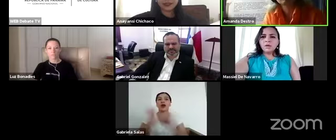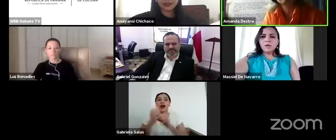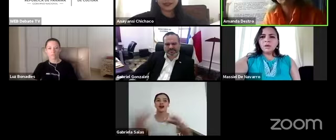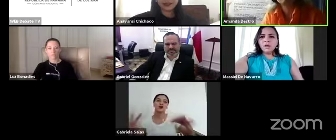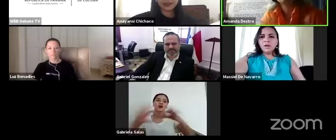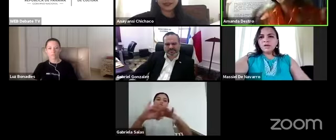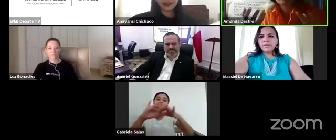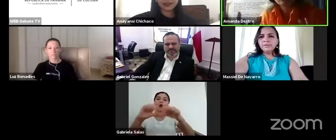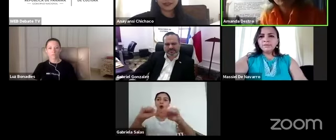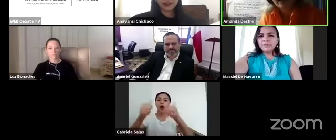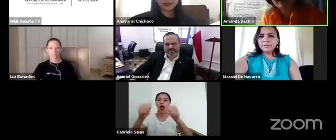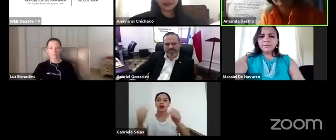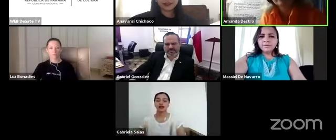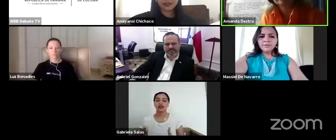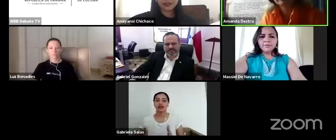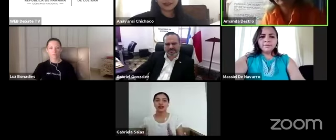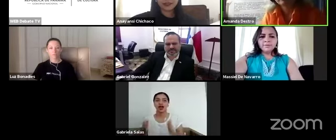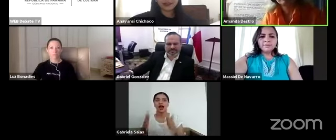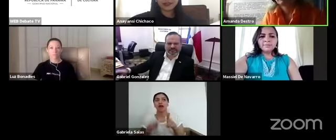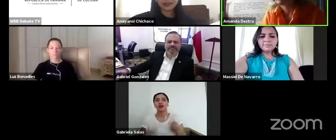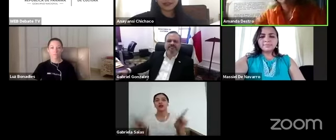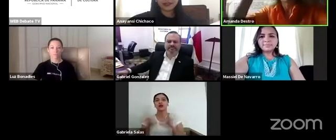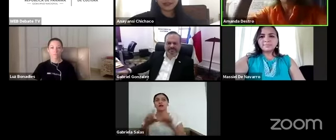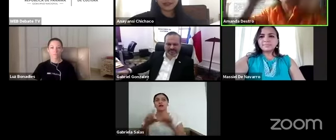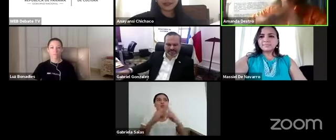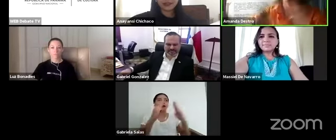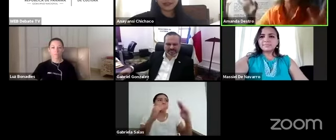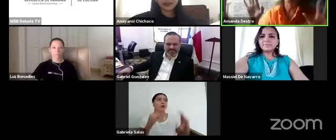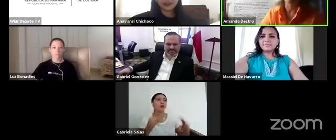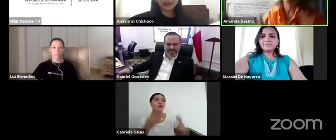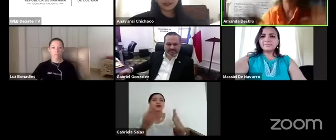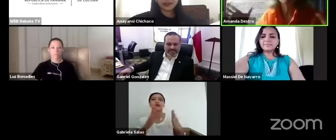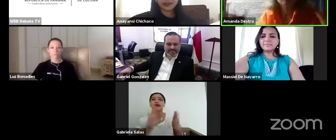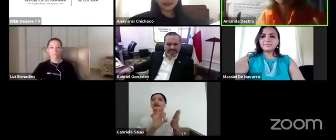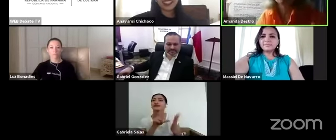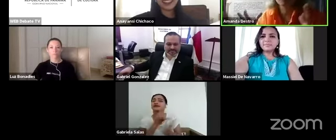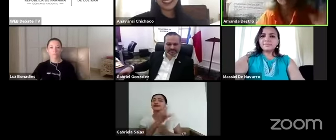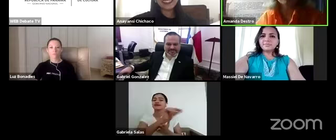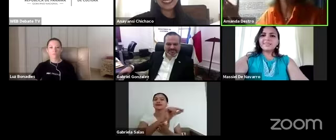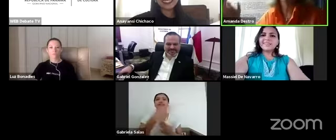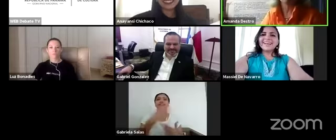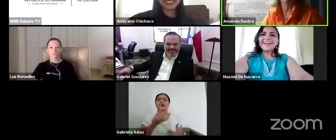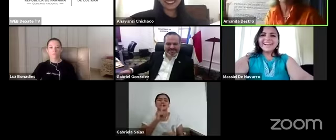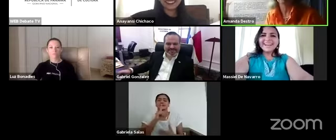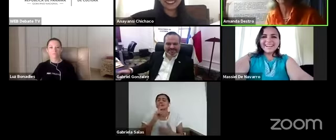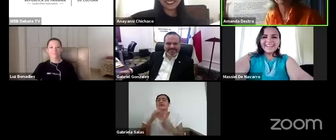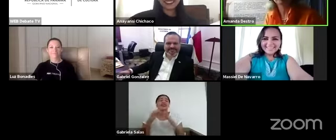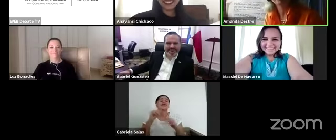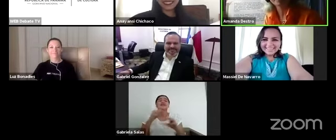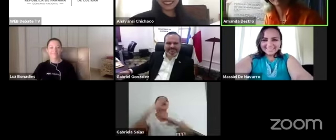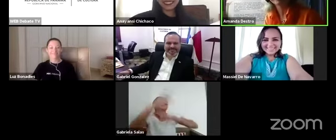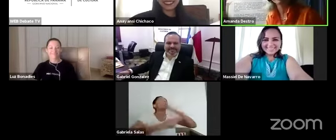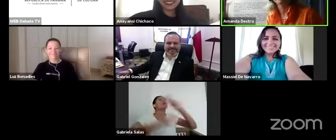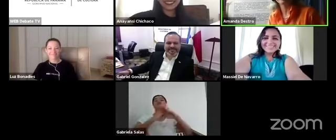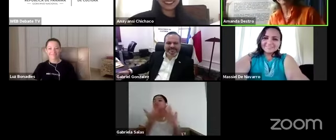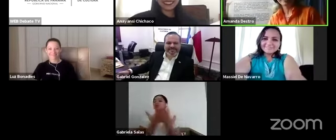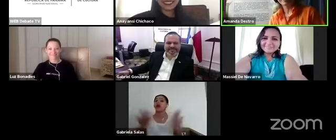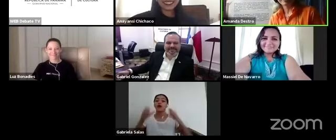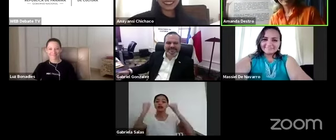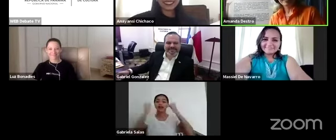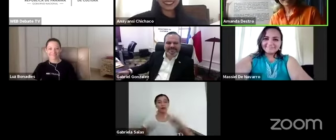en conjunto con museos rurales ya me callo es un mundo un mundo de cosas que podemos hacer